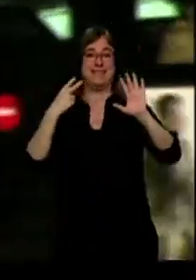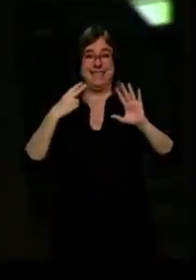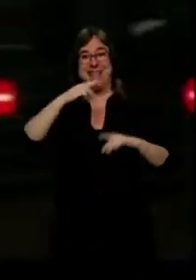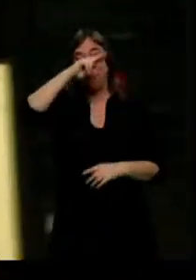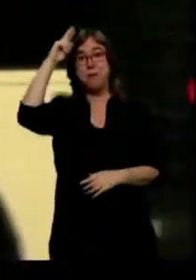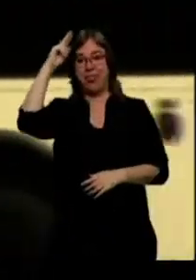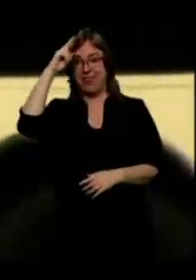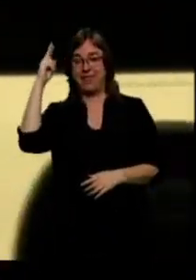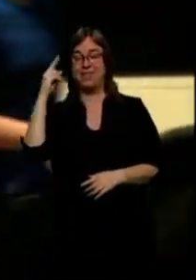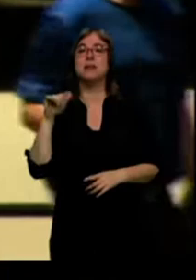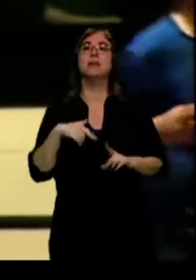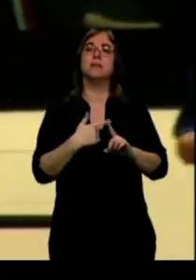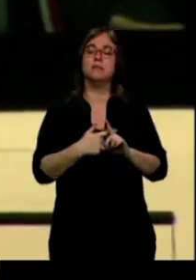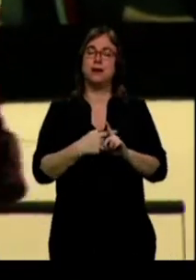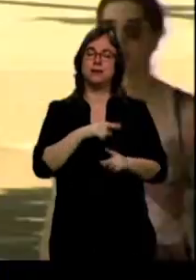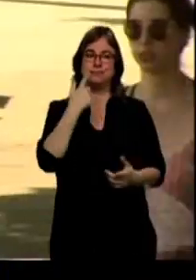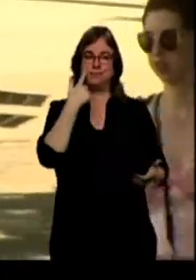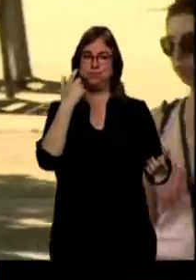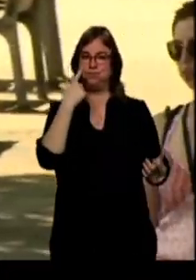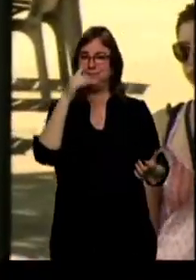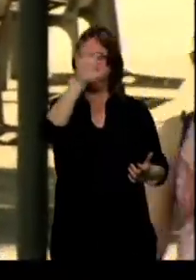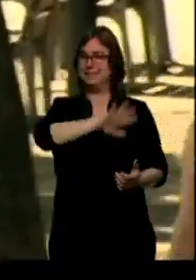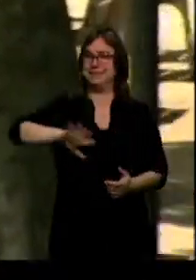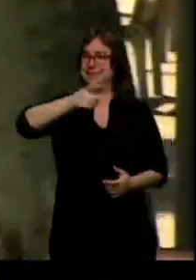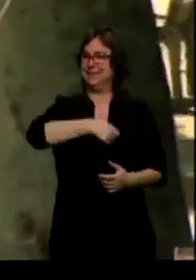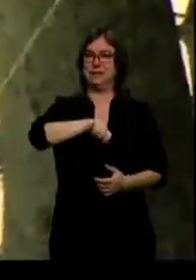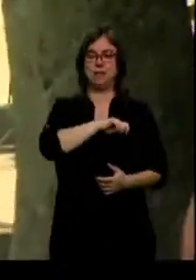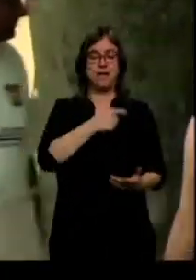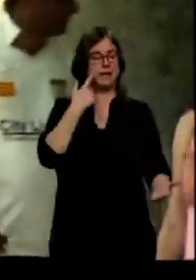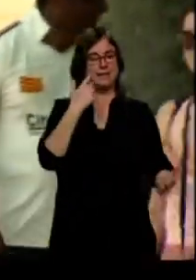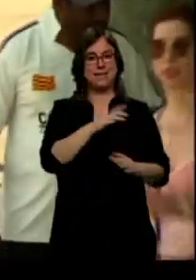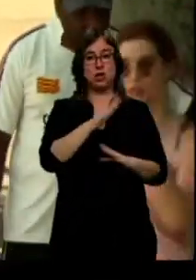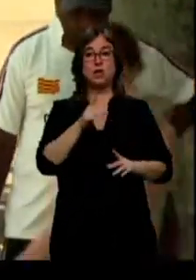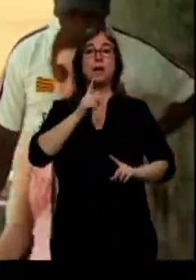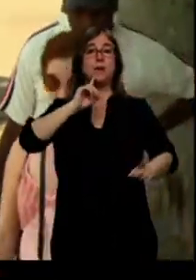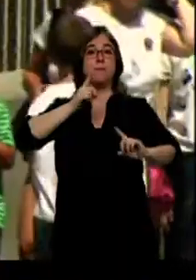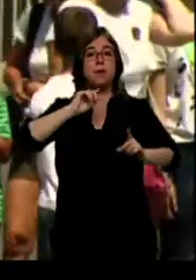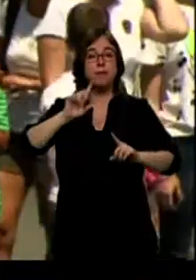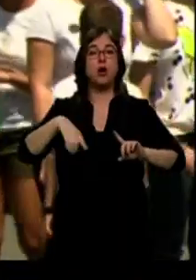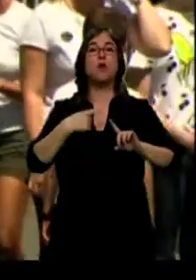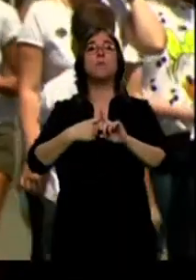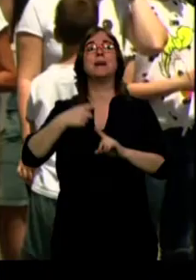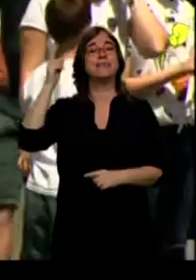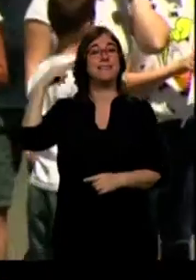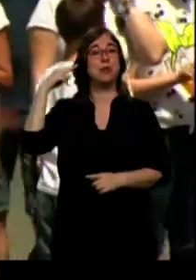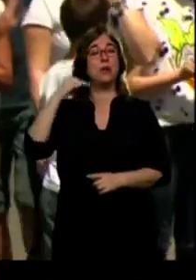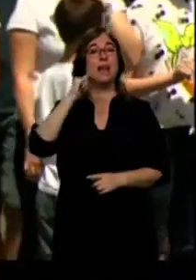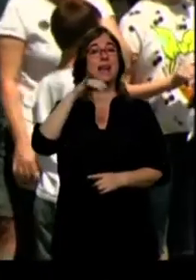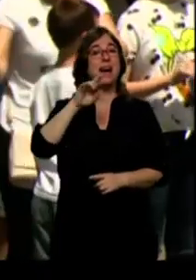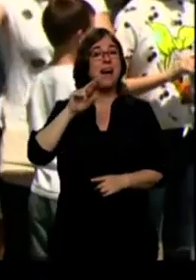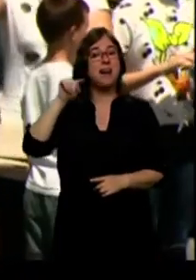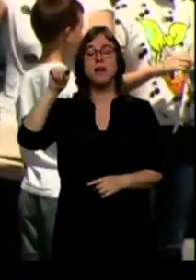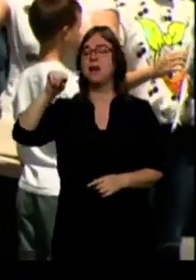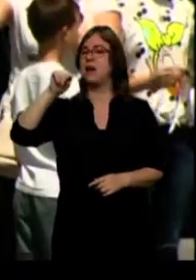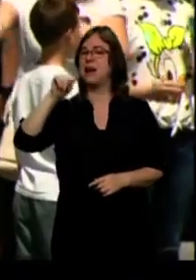calor se ha sentido ya en muchos puntos de la geografía española. Ha sido en Bilbao y en la localidad turolense de Ijar, donde se han registrado 39